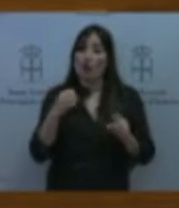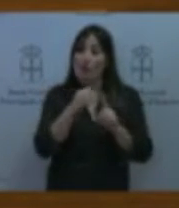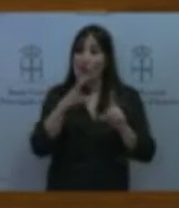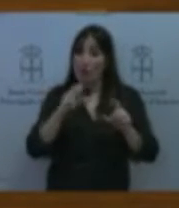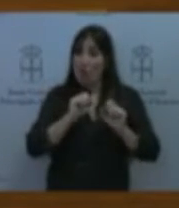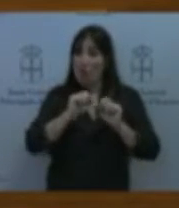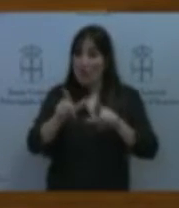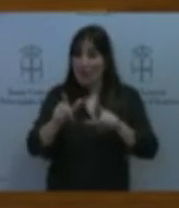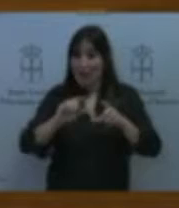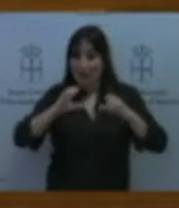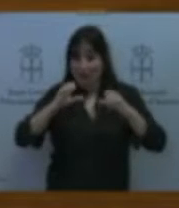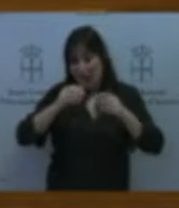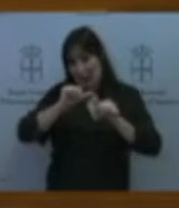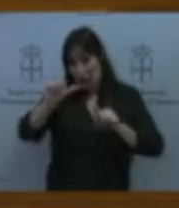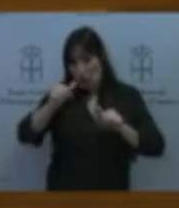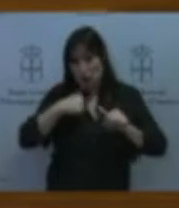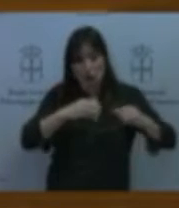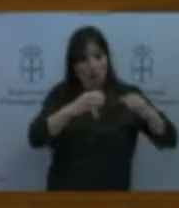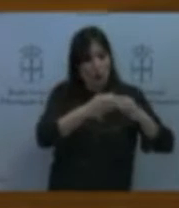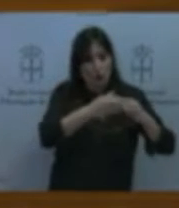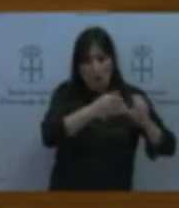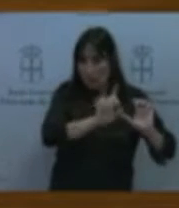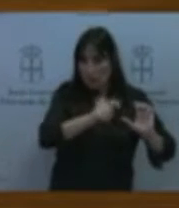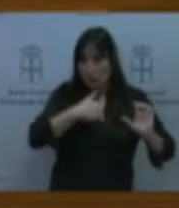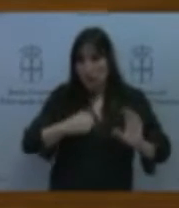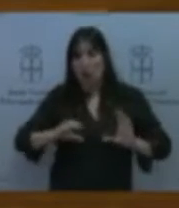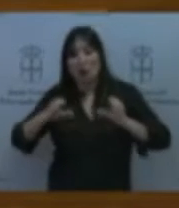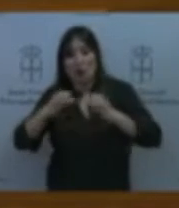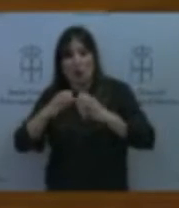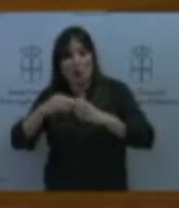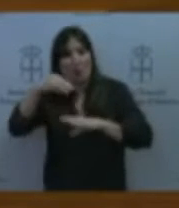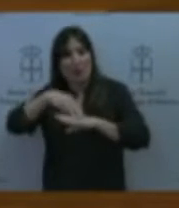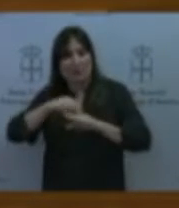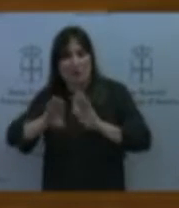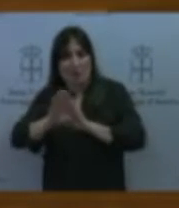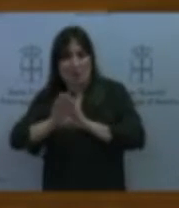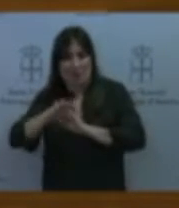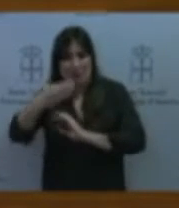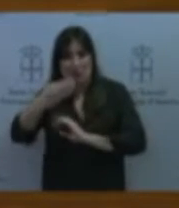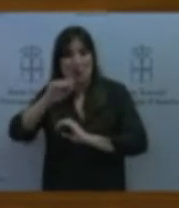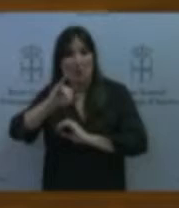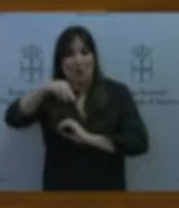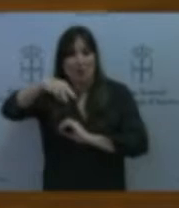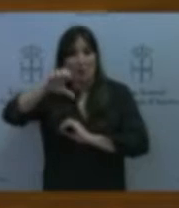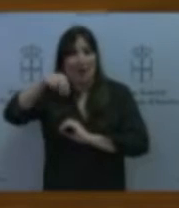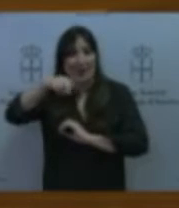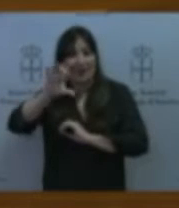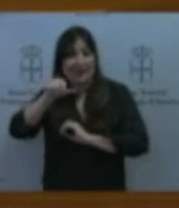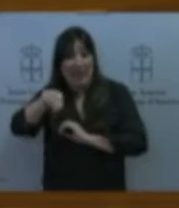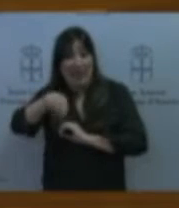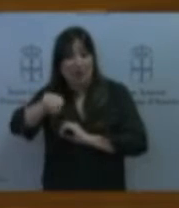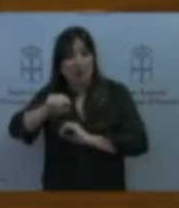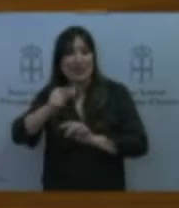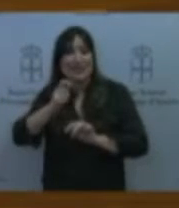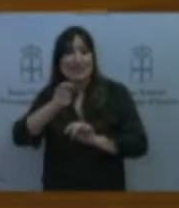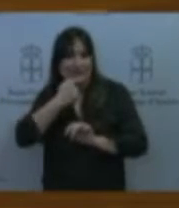de vecinos que existen en Viménez que llevan desde el mes de septiembre esperando a que la gerencia del consorcio